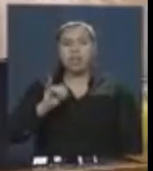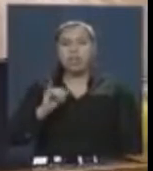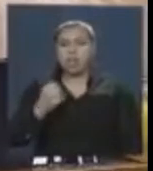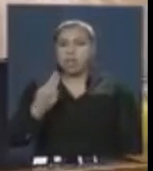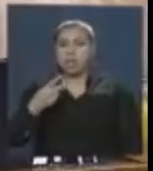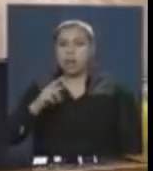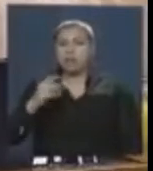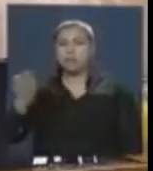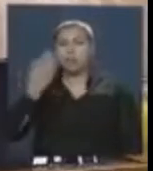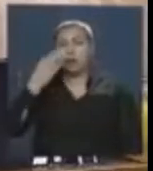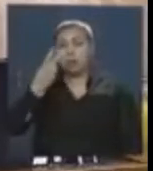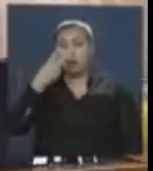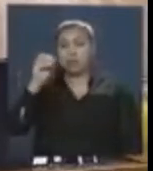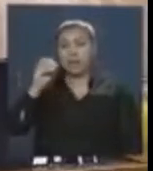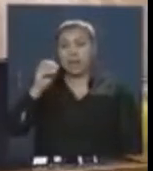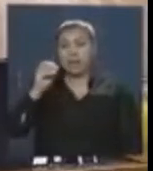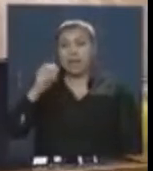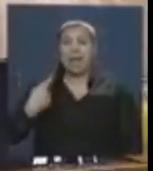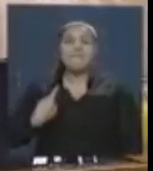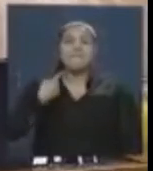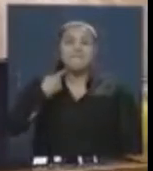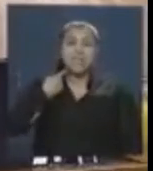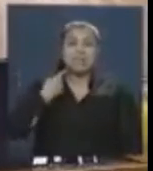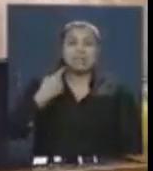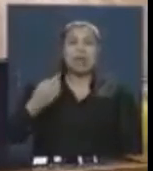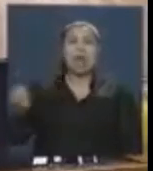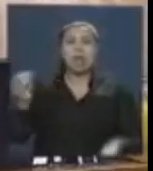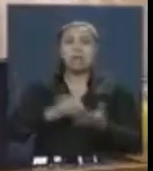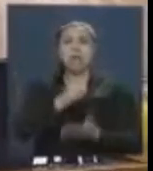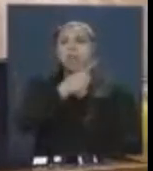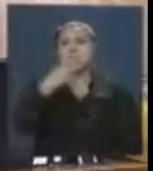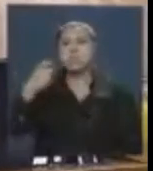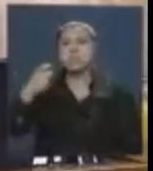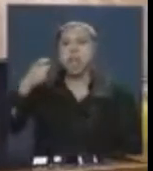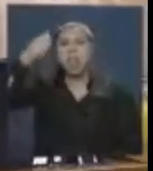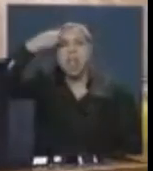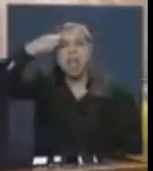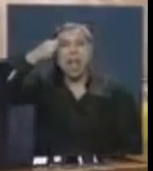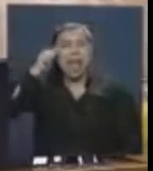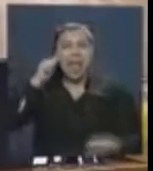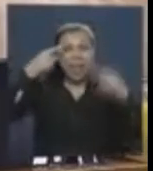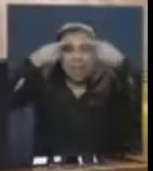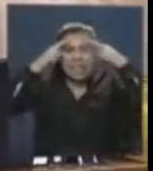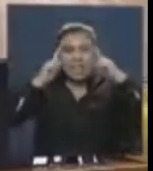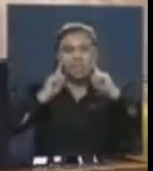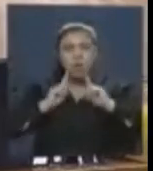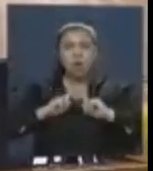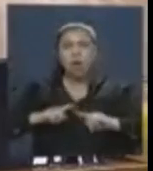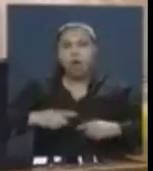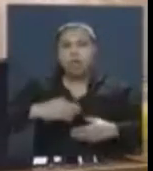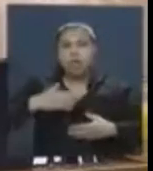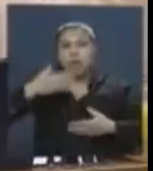30 víctimas mortales y los más de 100 heridos que los atentados terroristas